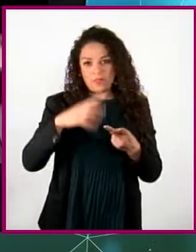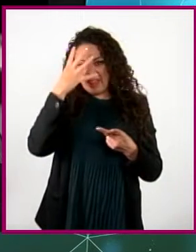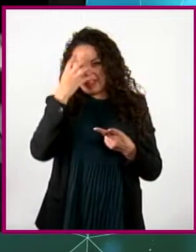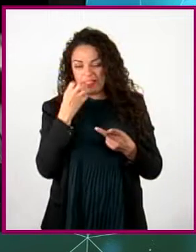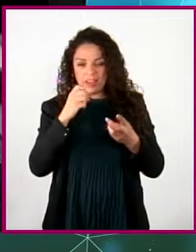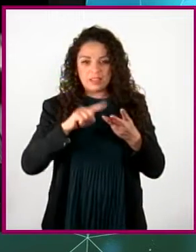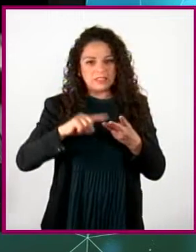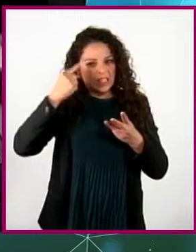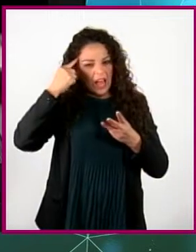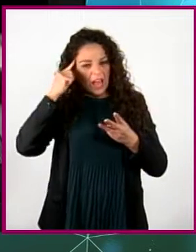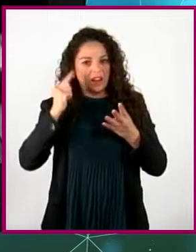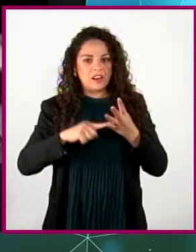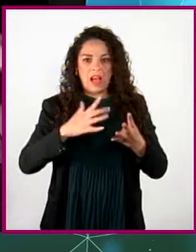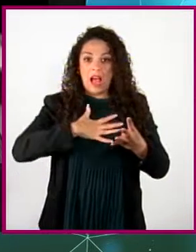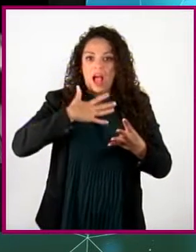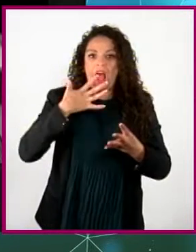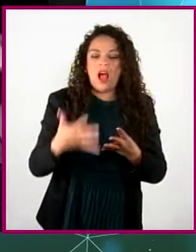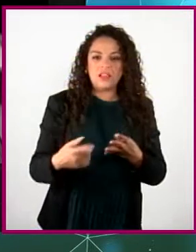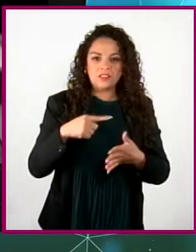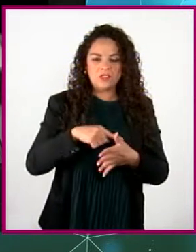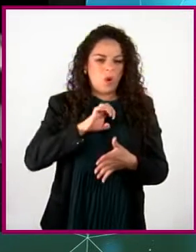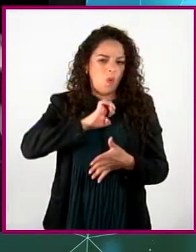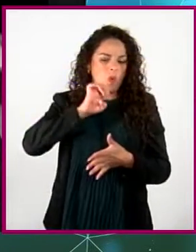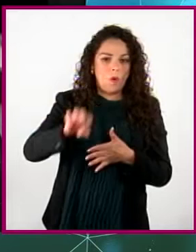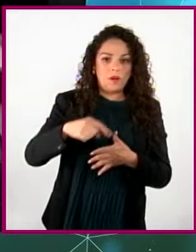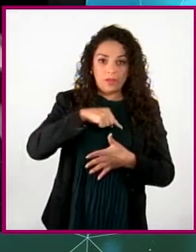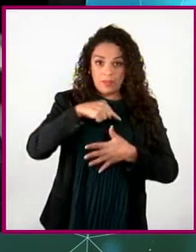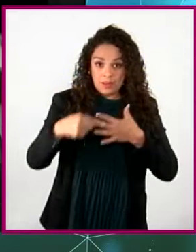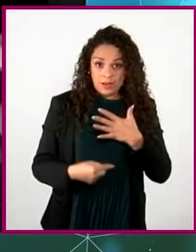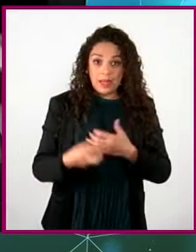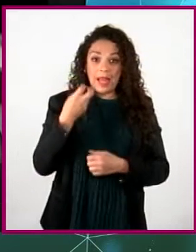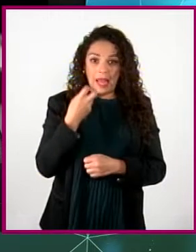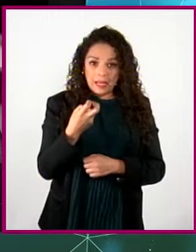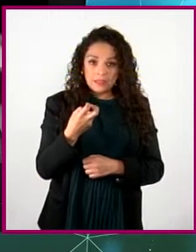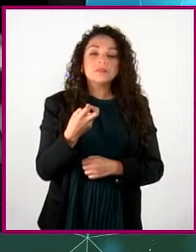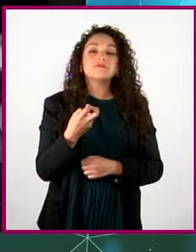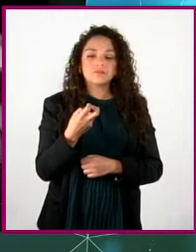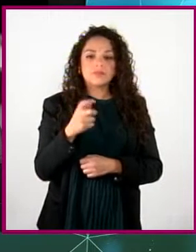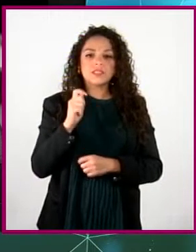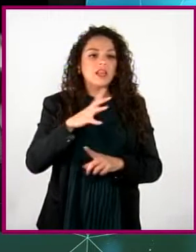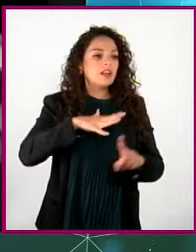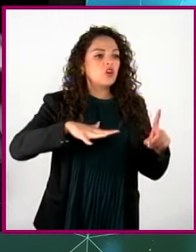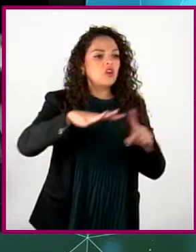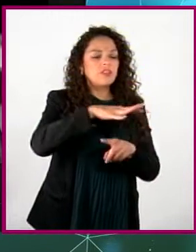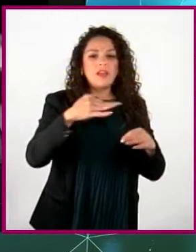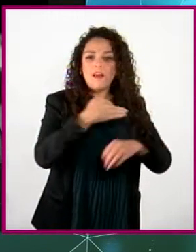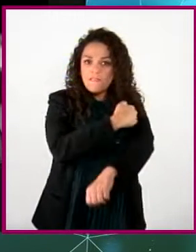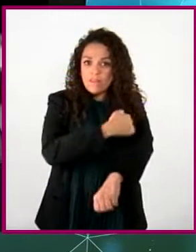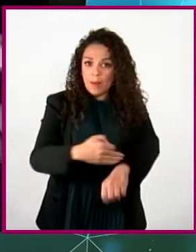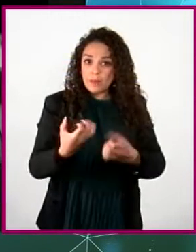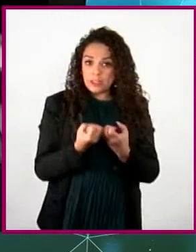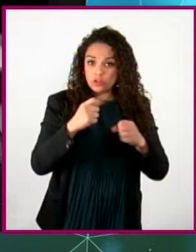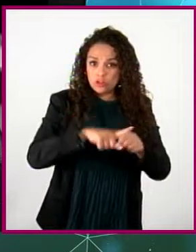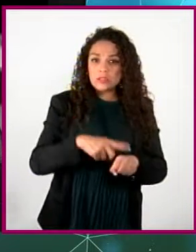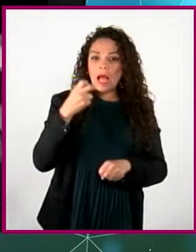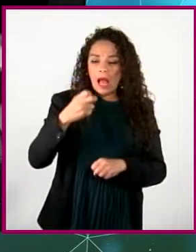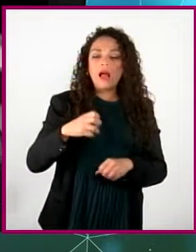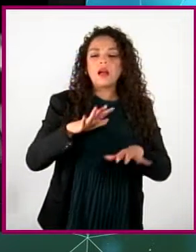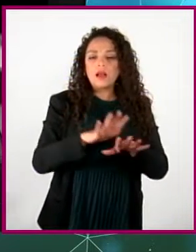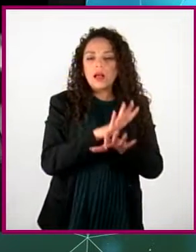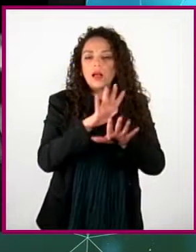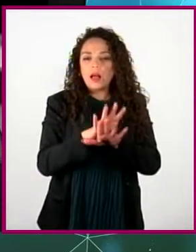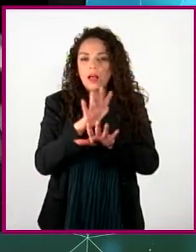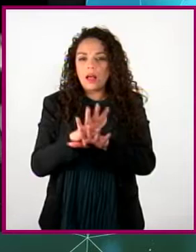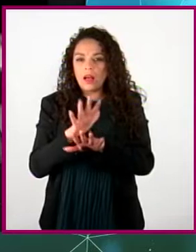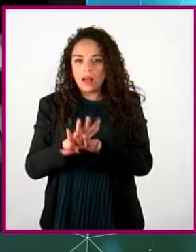enojo, el asco o la aversión son las emociones que se van moldeando a partir del contexto familiar y social. Las emociones son el